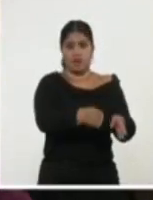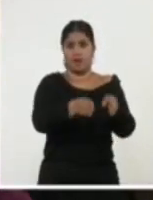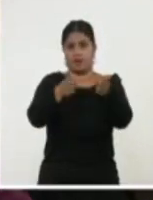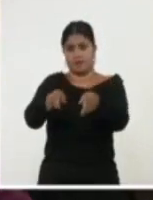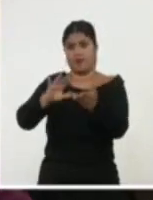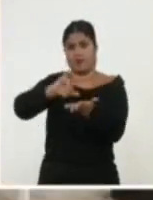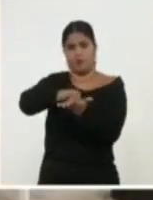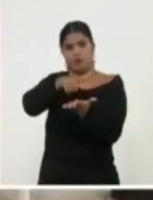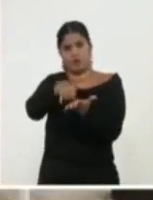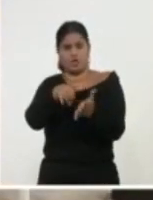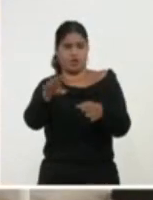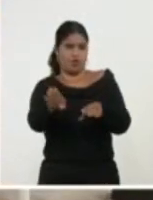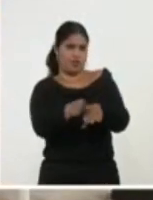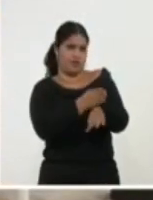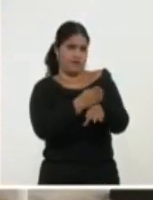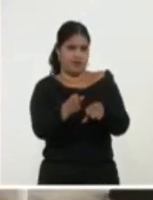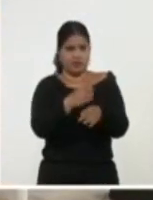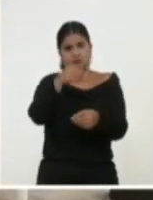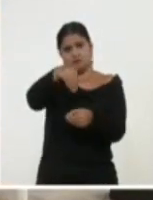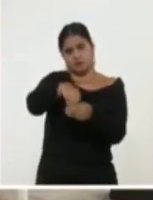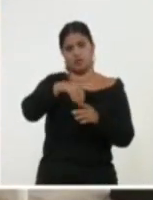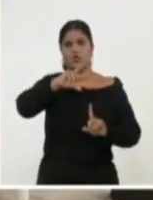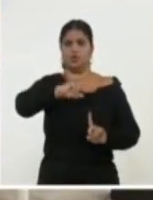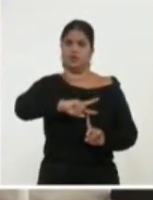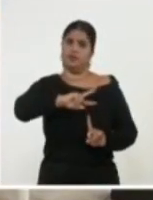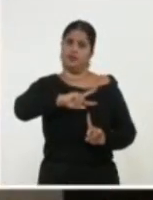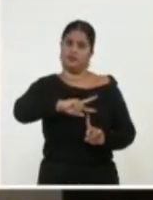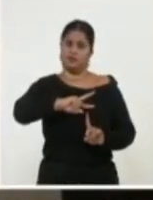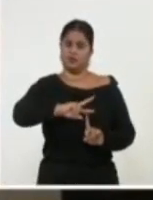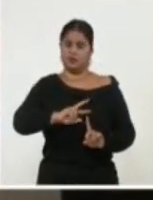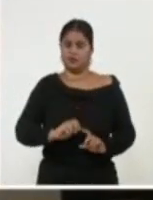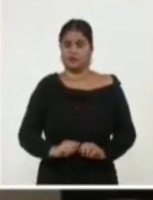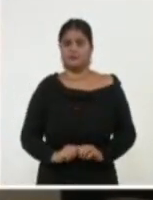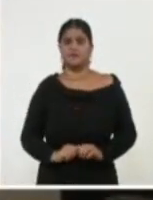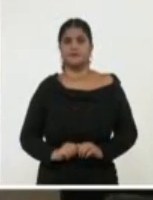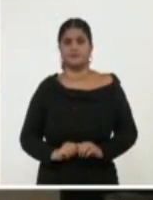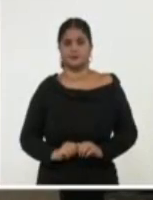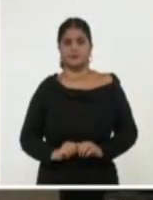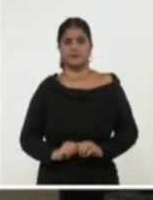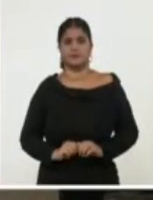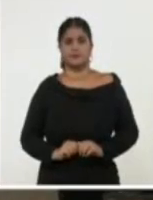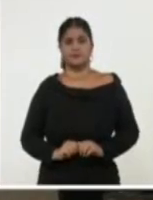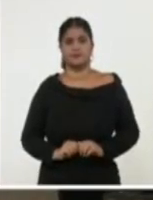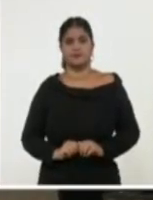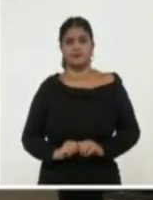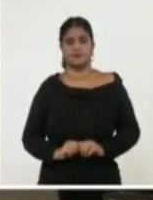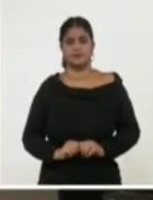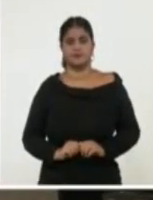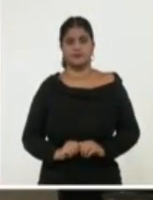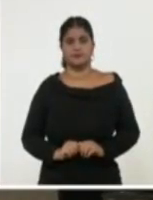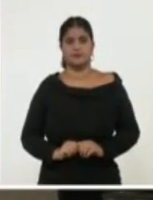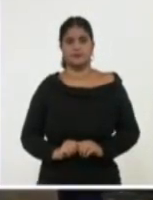funciones estatales de las empresariales. Sin Castillo, Sistema Informativo de la Televisión Cubana.